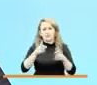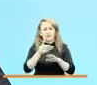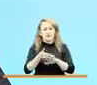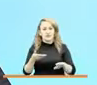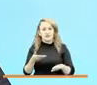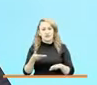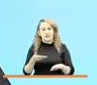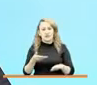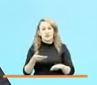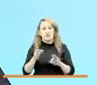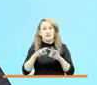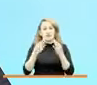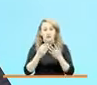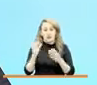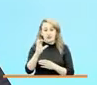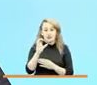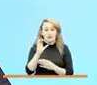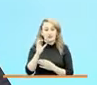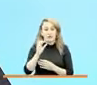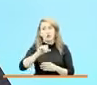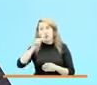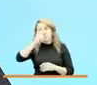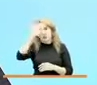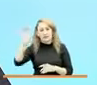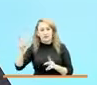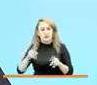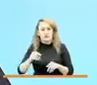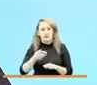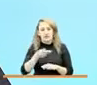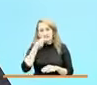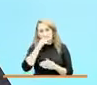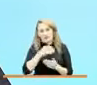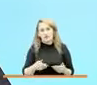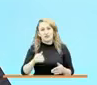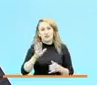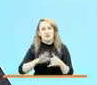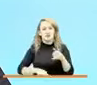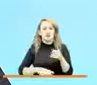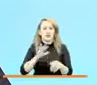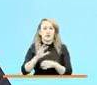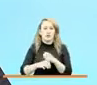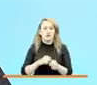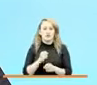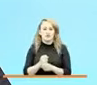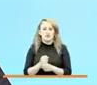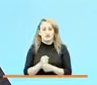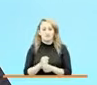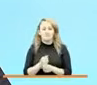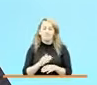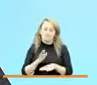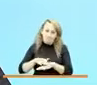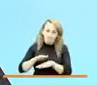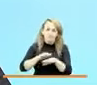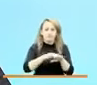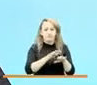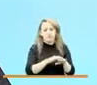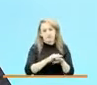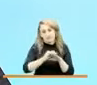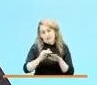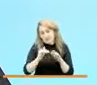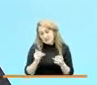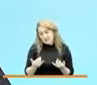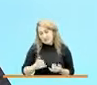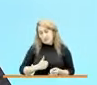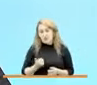de las familias colombianas y extranjeras vienen para niños menores de 5. Así que esta es una invitación y aprovecho el momento